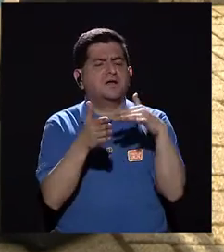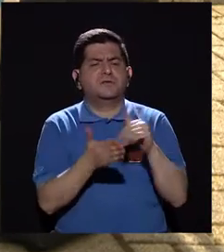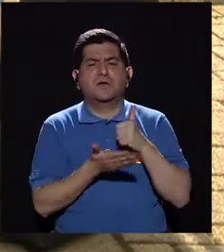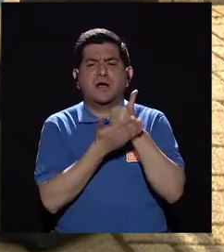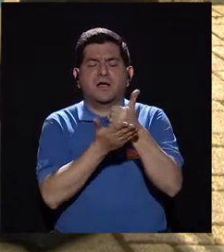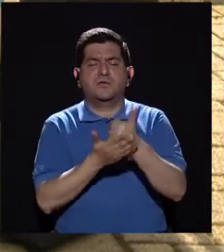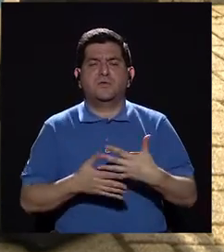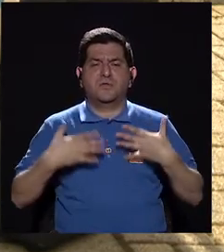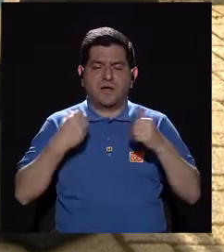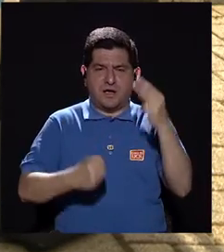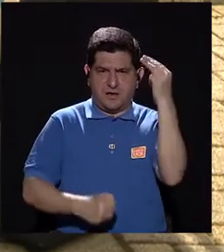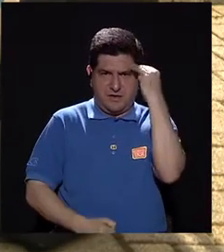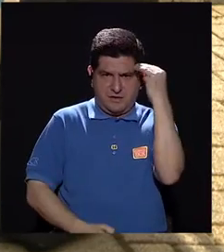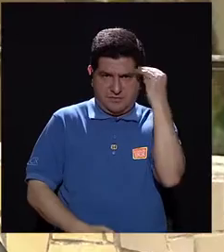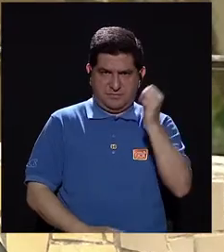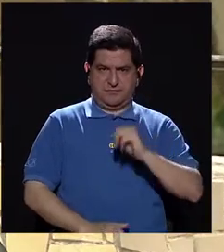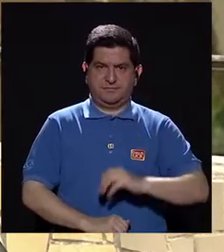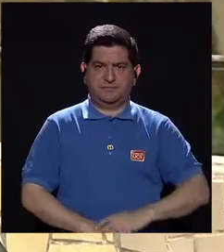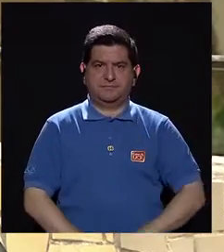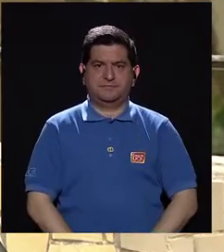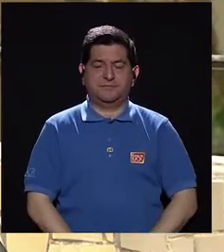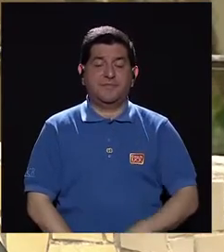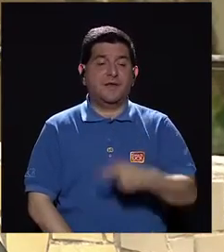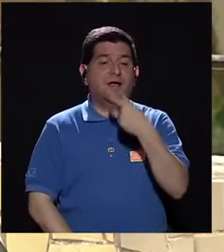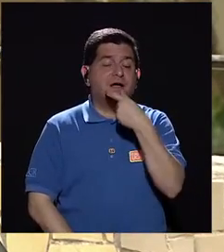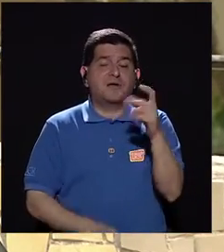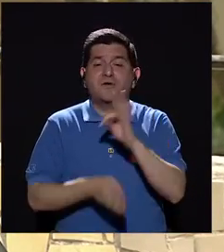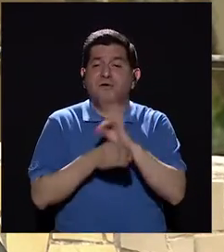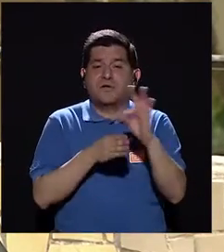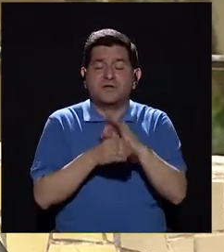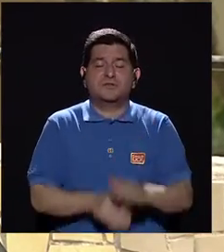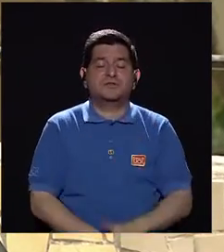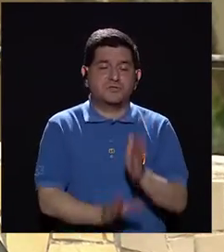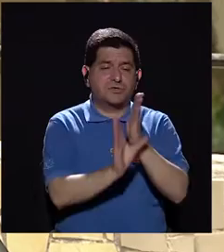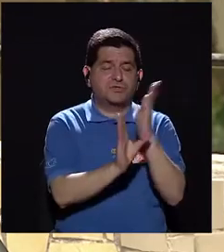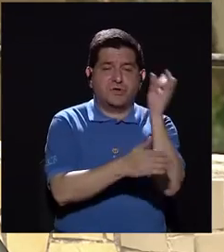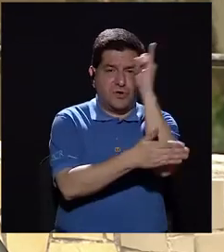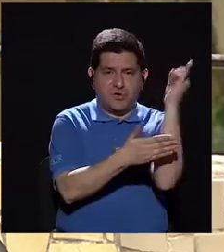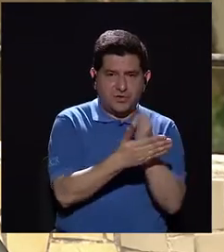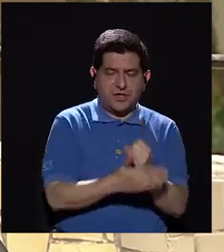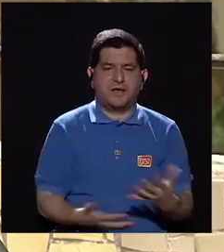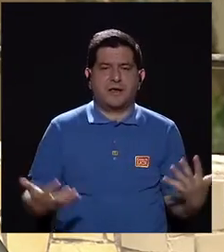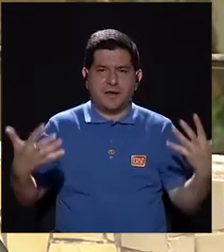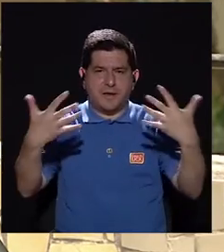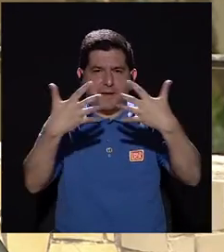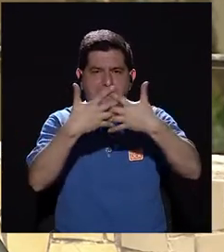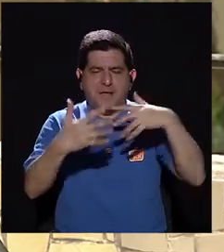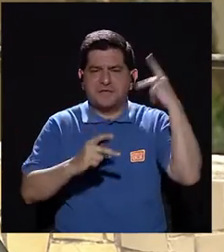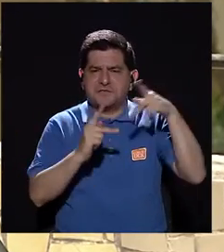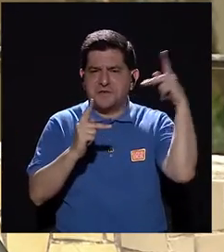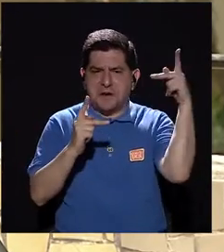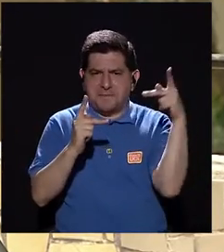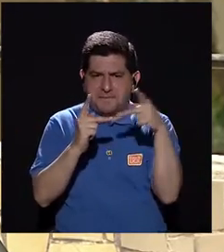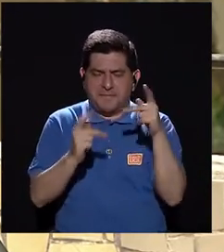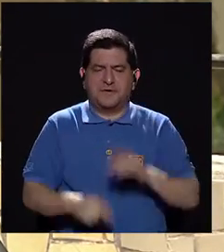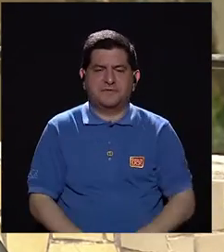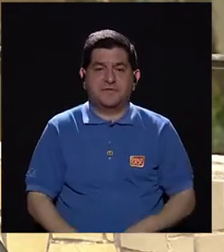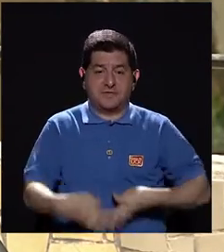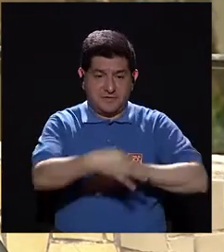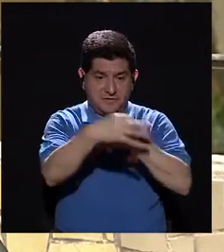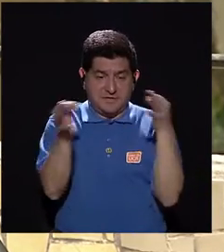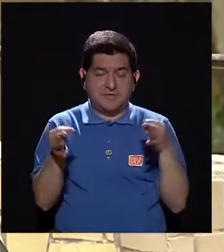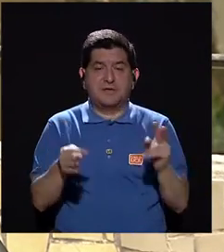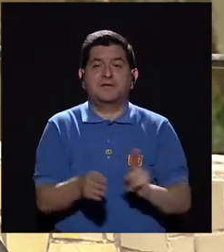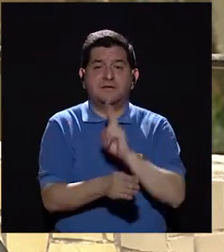estudios ayudan a nuestra salud mental. Entonces, la risoterapia, la psicología y el arte yo la veo como una mezcla perfecta. ¿Por qué? Porque en nuestros